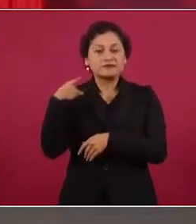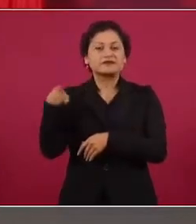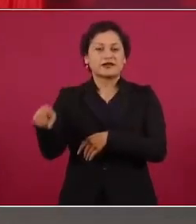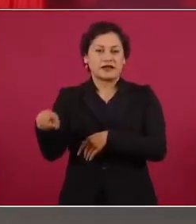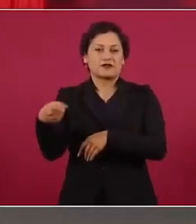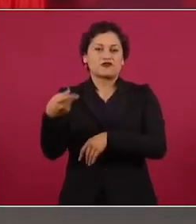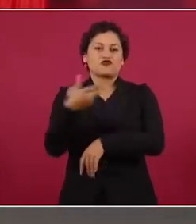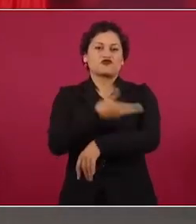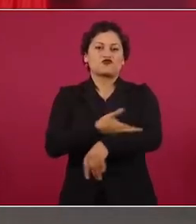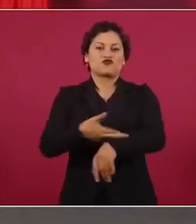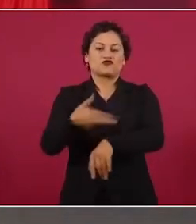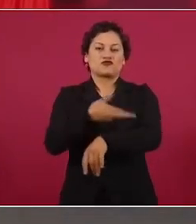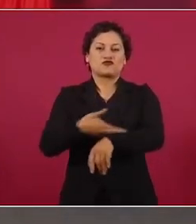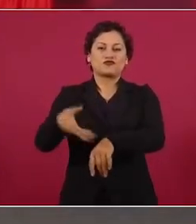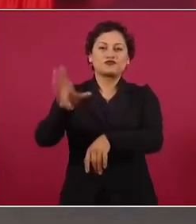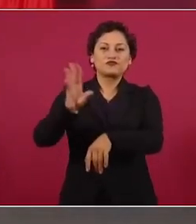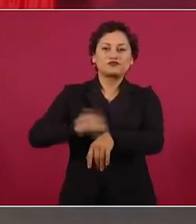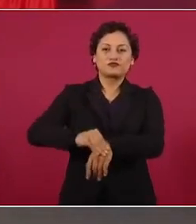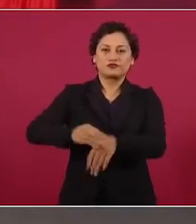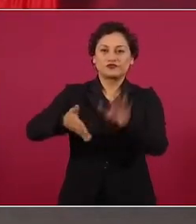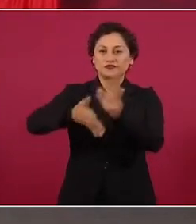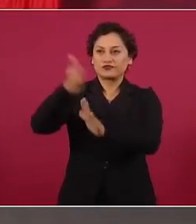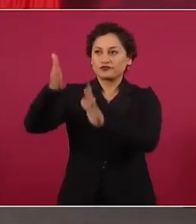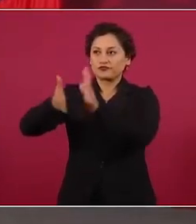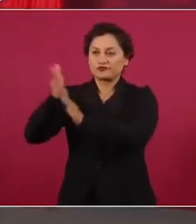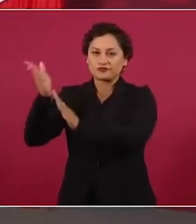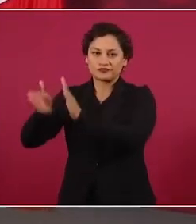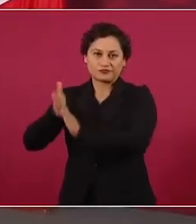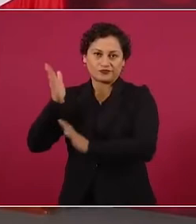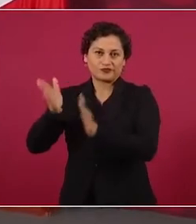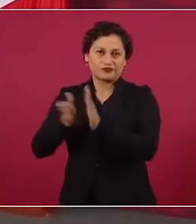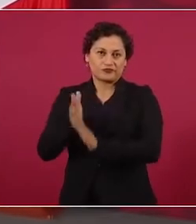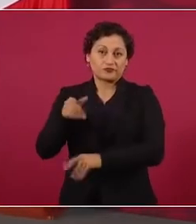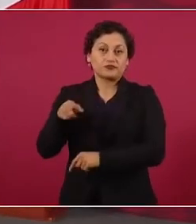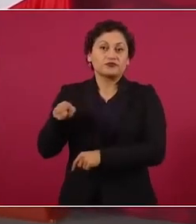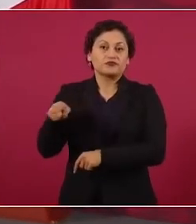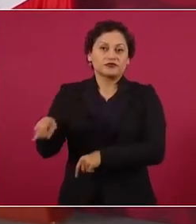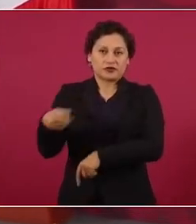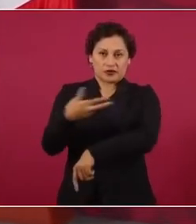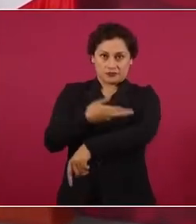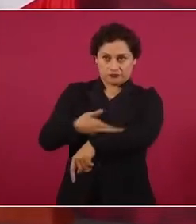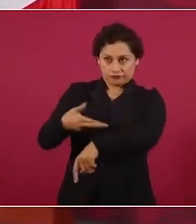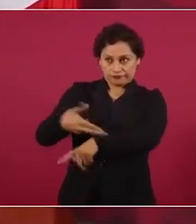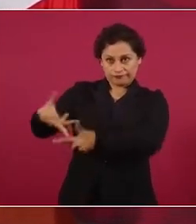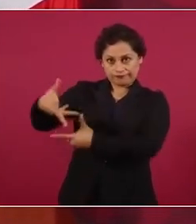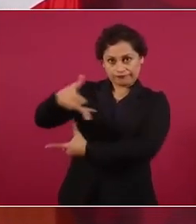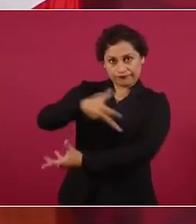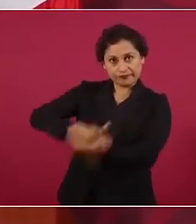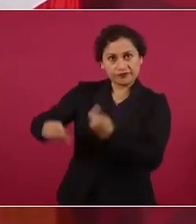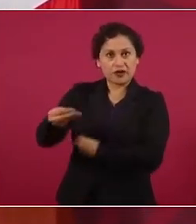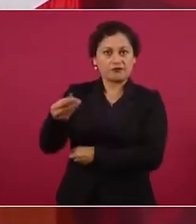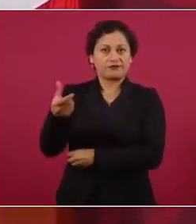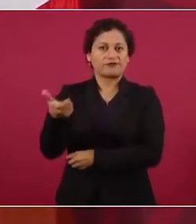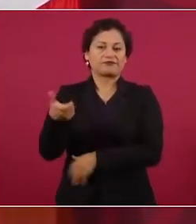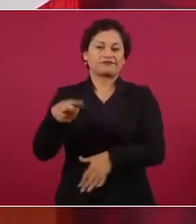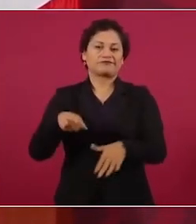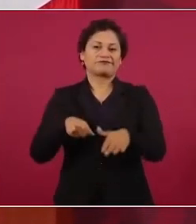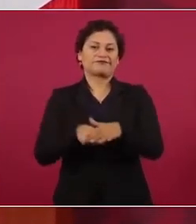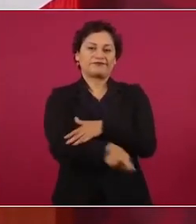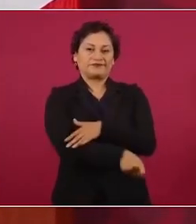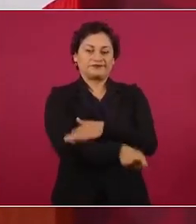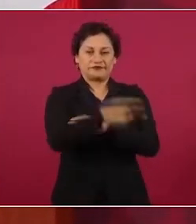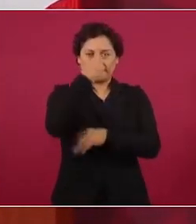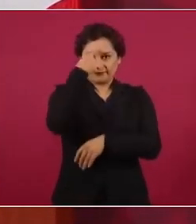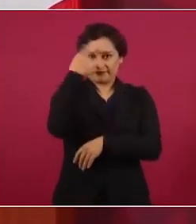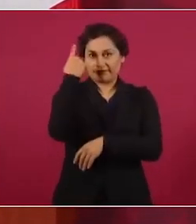y pedían para autorizar